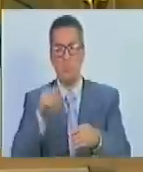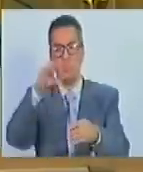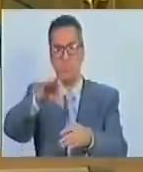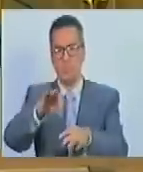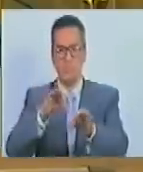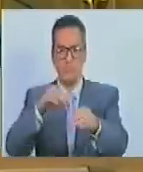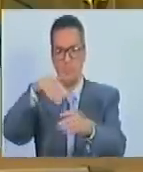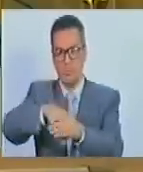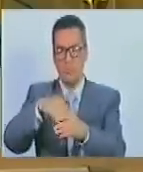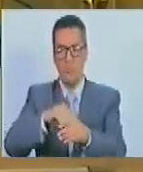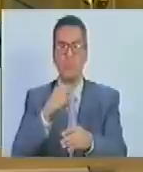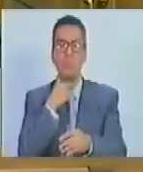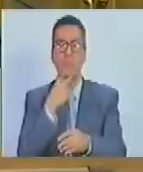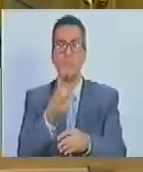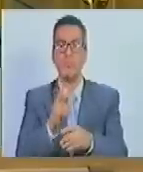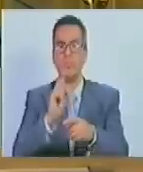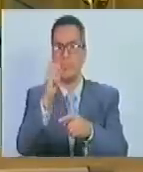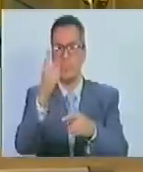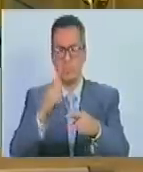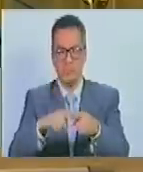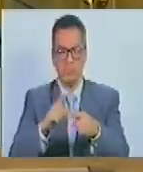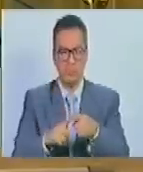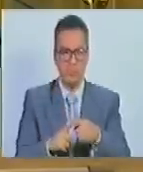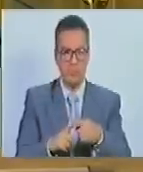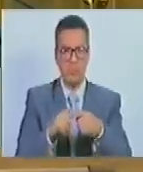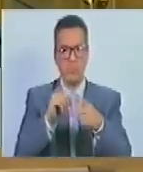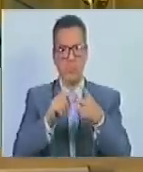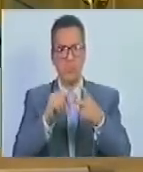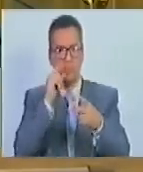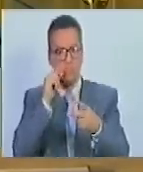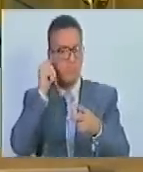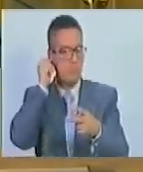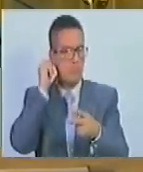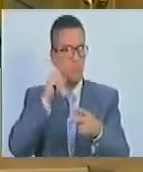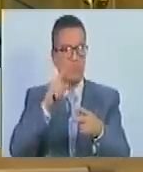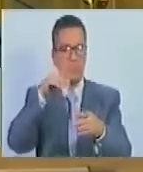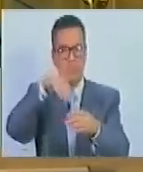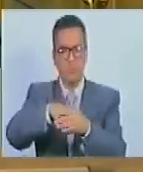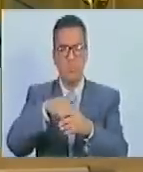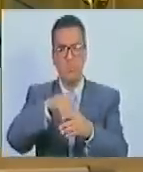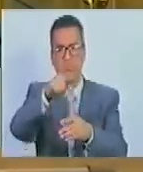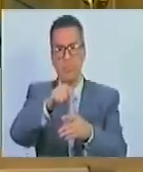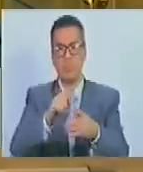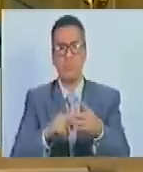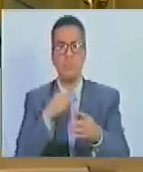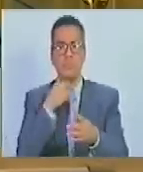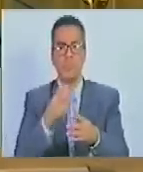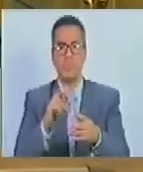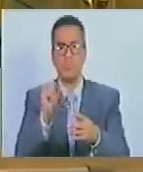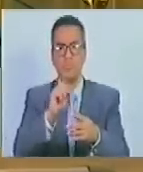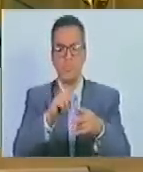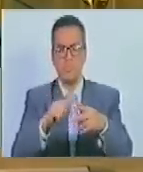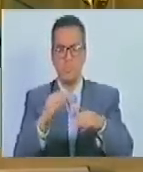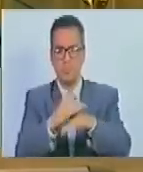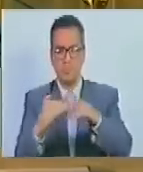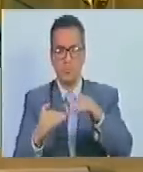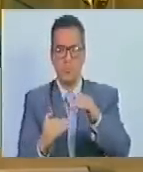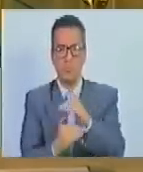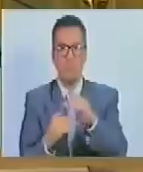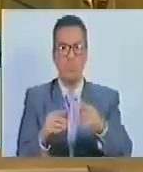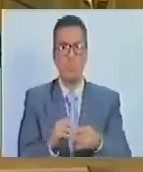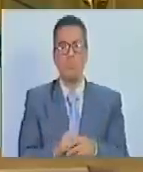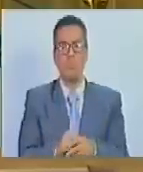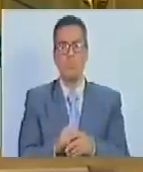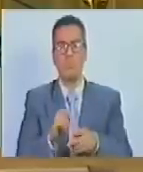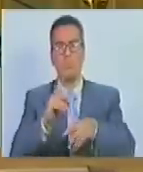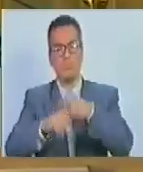electo como vocera o vocero principal y una ciudadana o ciudadano electa o electo como vocera o vocero suplente a través